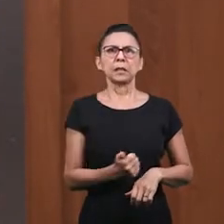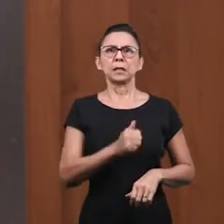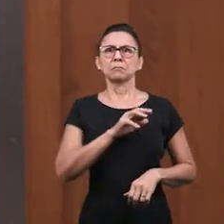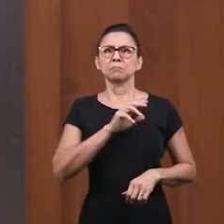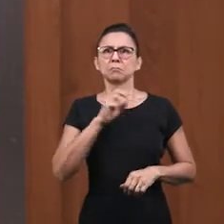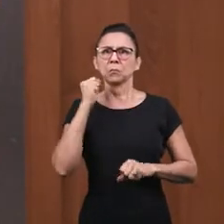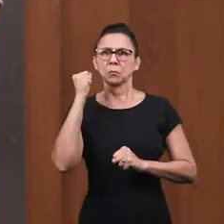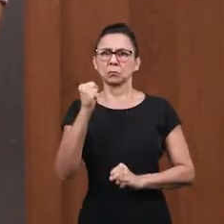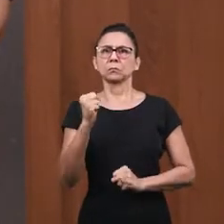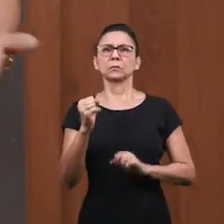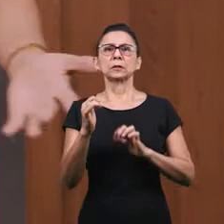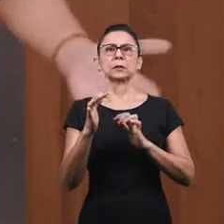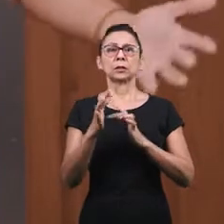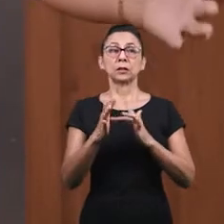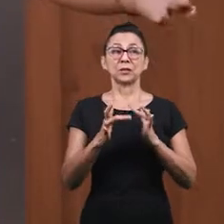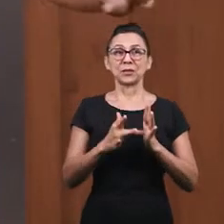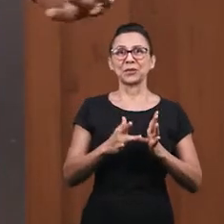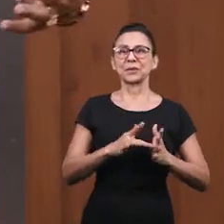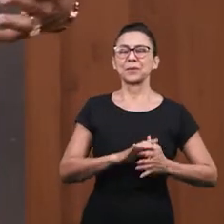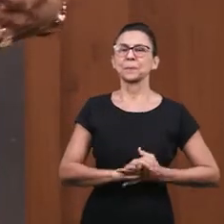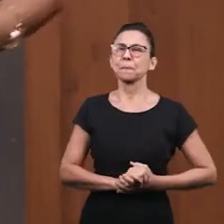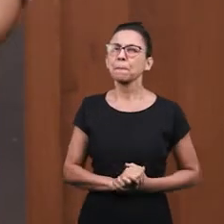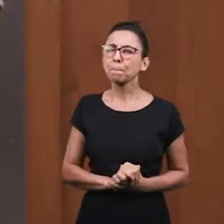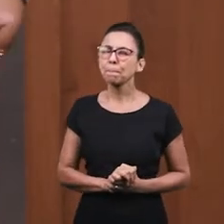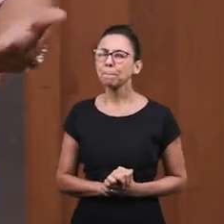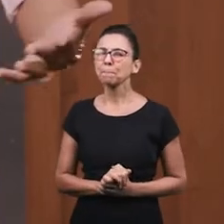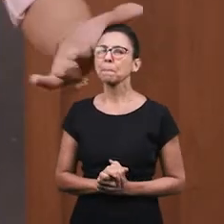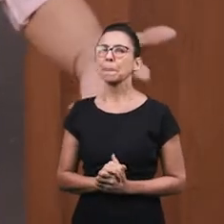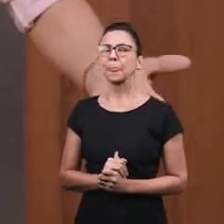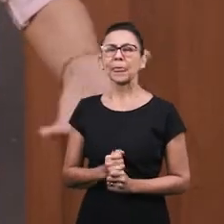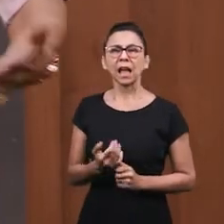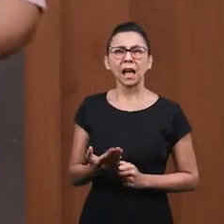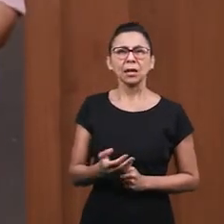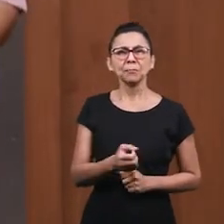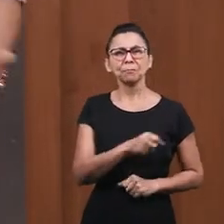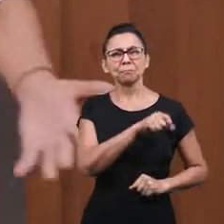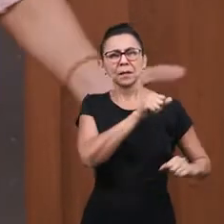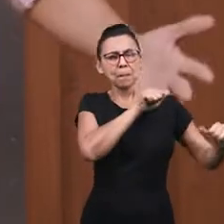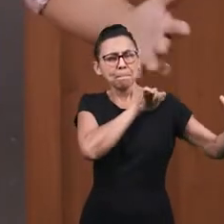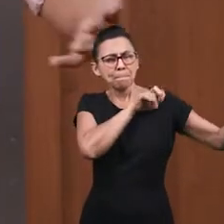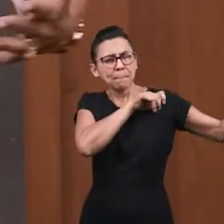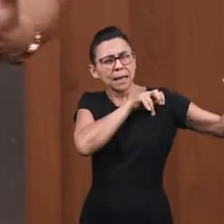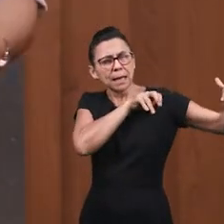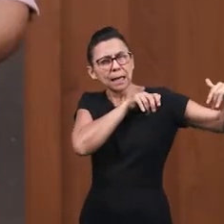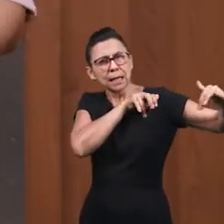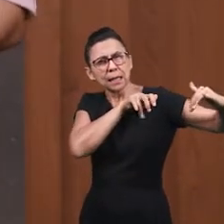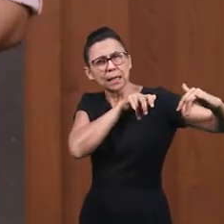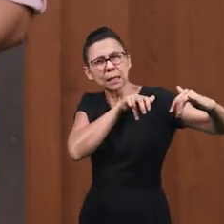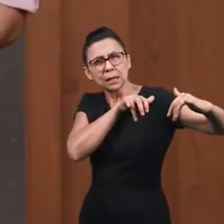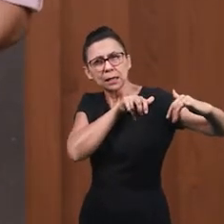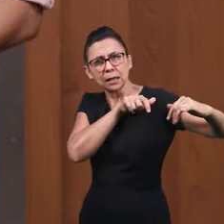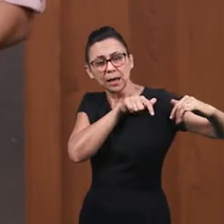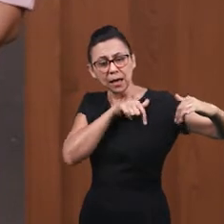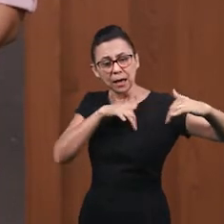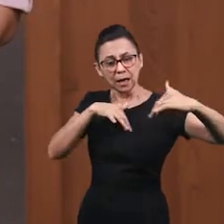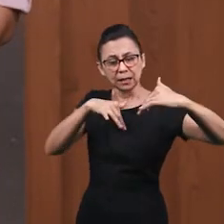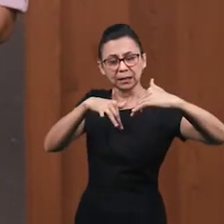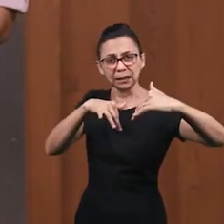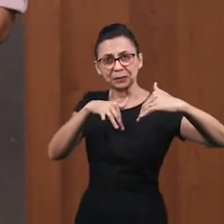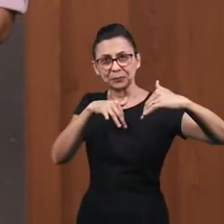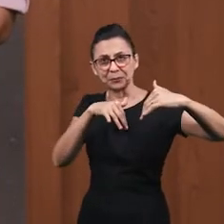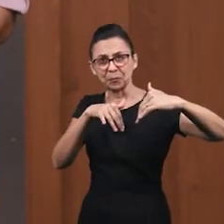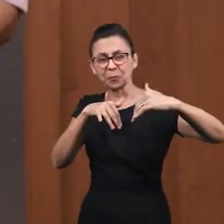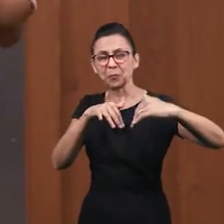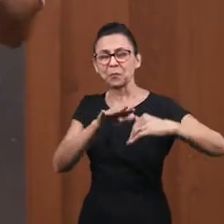Cuando Jesús entró Los que vivían en Jericó Rodearon a Jesús Estaban alrededor de Jesús